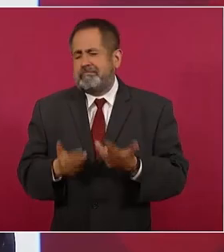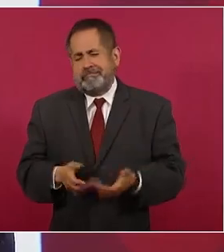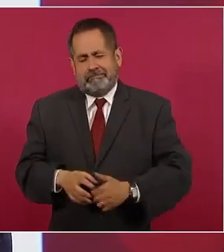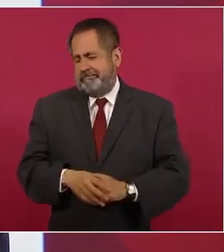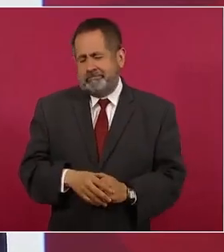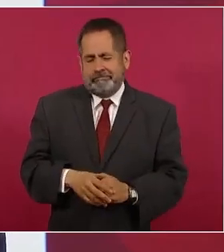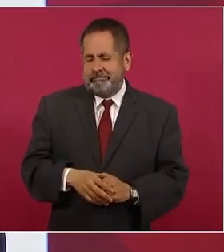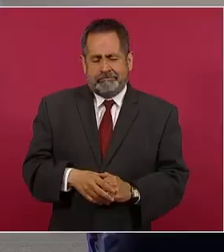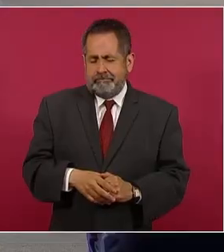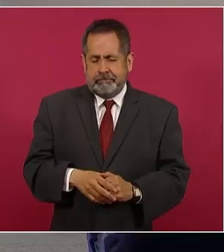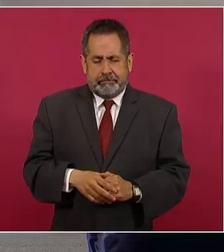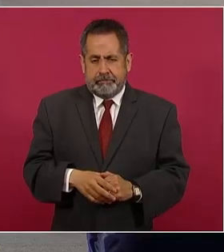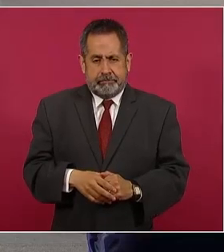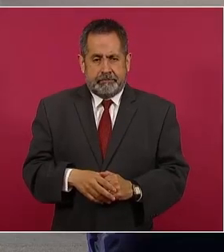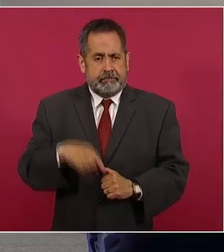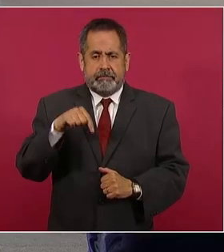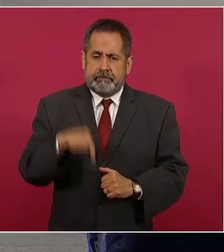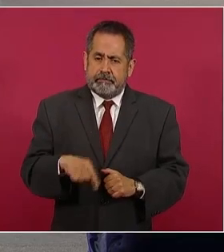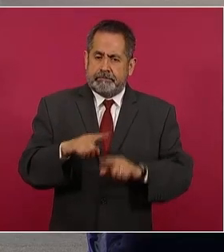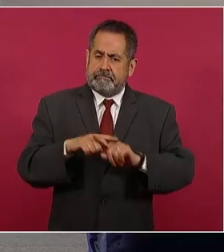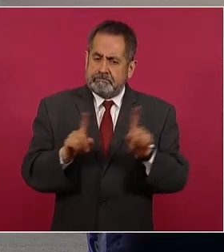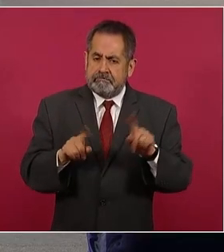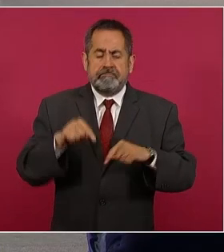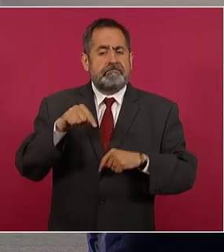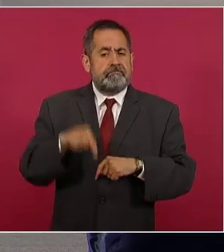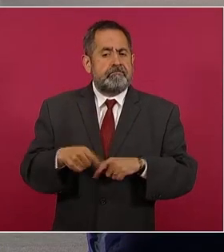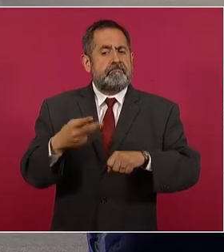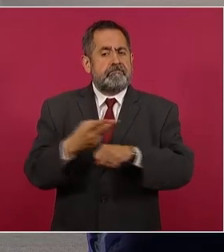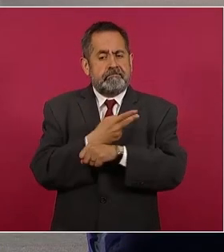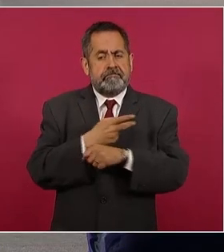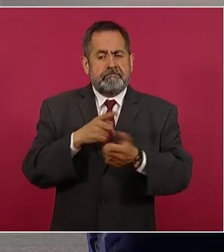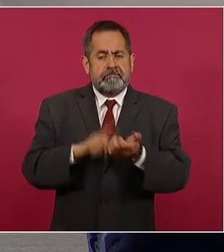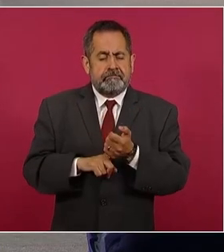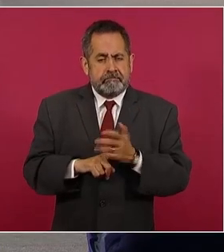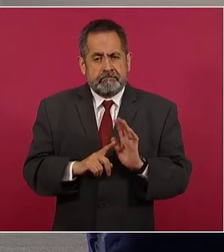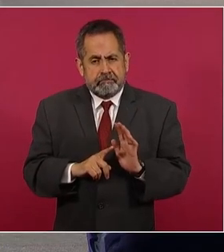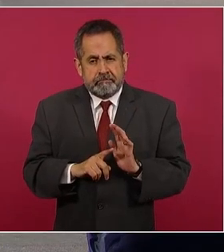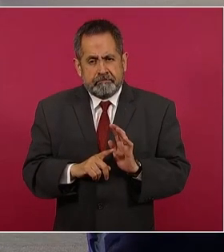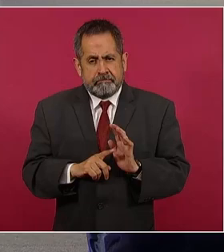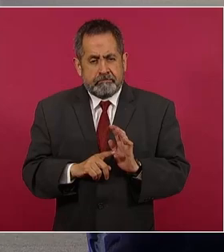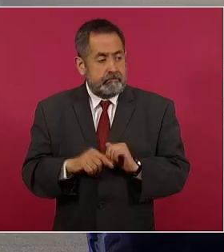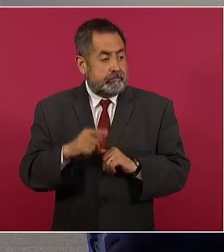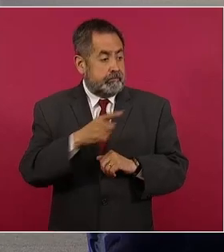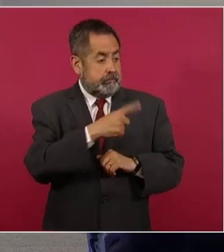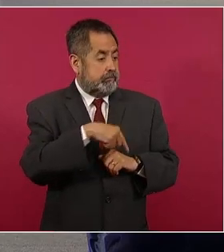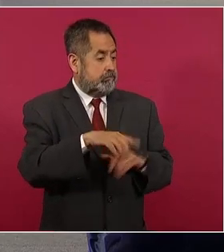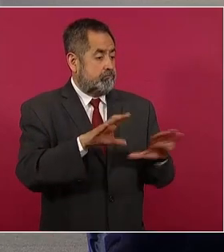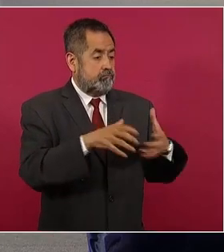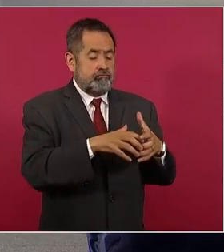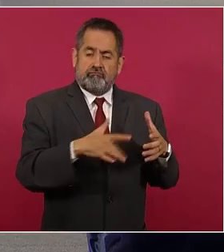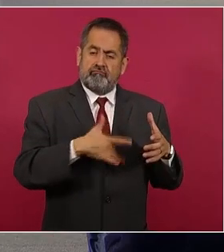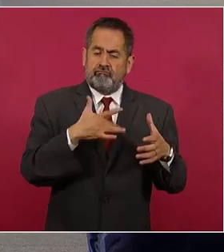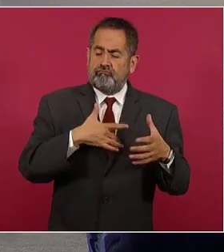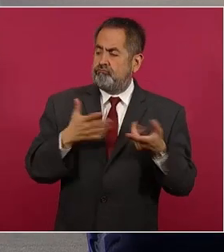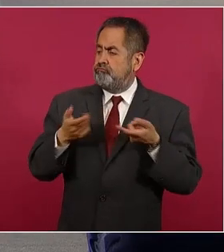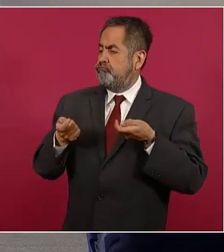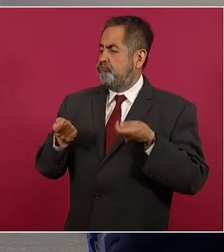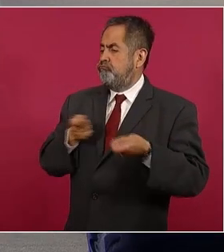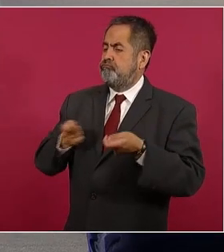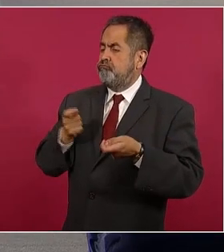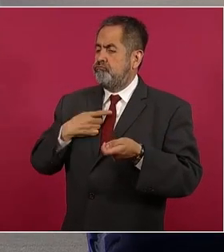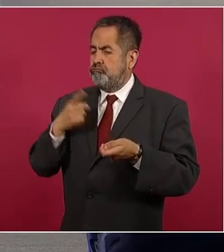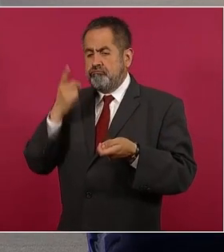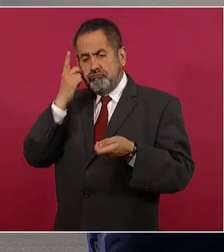Aquí lo que está sucediendo es que quienes se sentían dueños de México y se dedicaban a